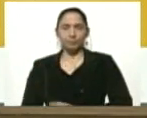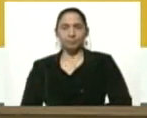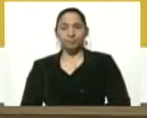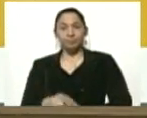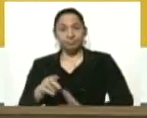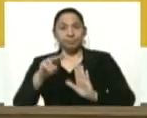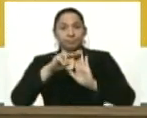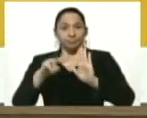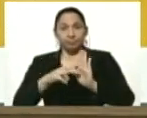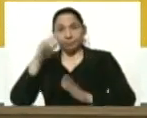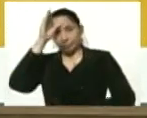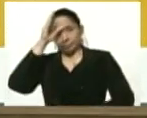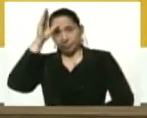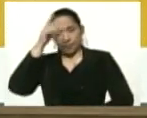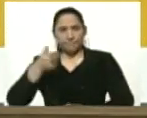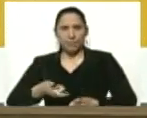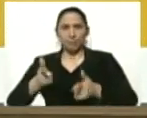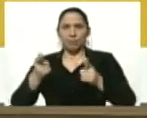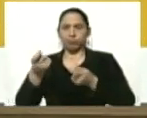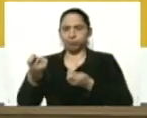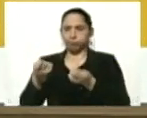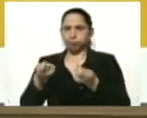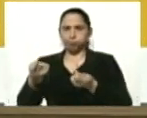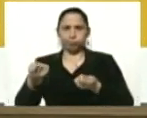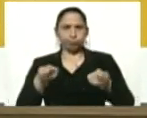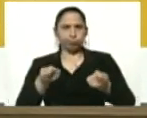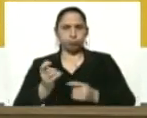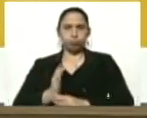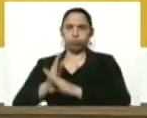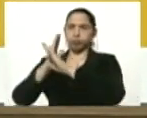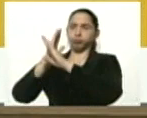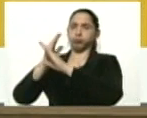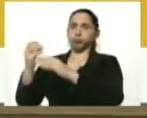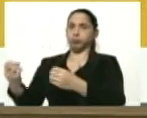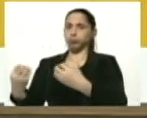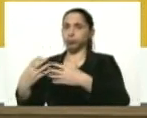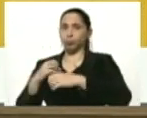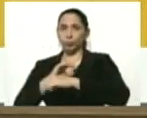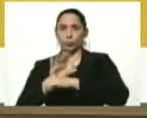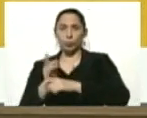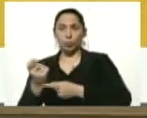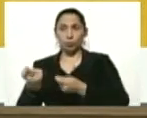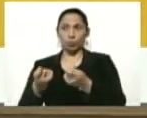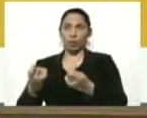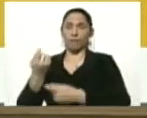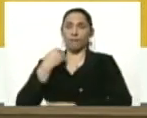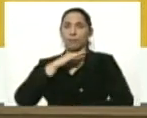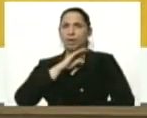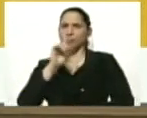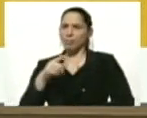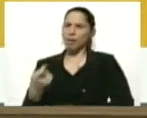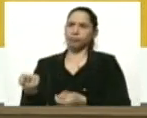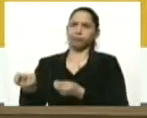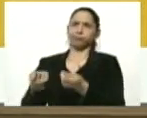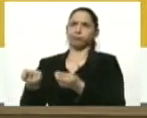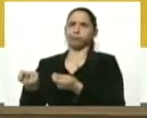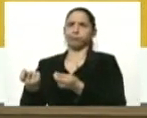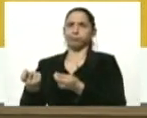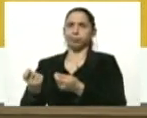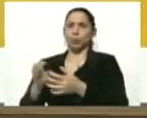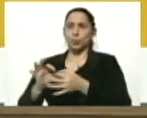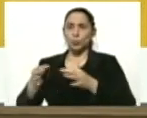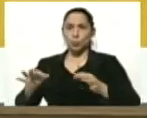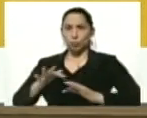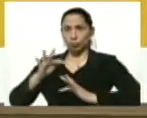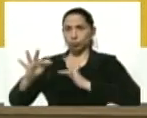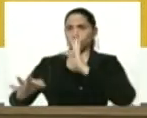ese nivel de conciencia nos ha permitido controlar el COVID-19, controlar la enfermedad, controlar las cadenas de contagios